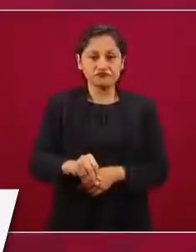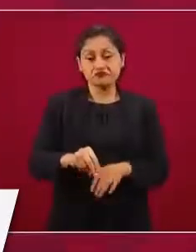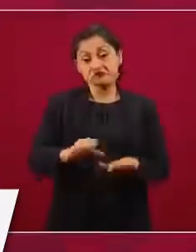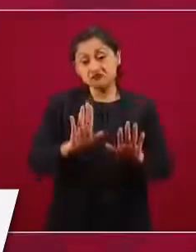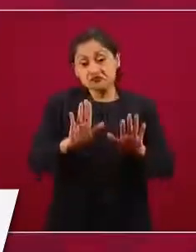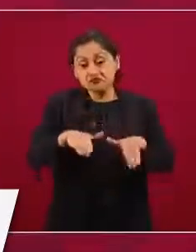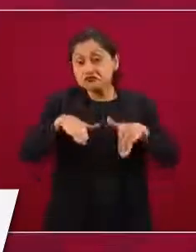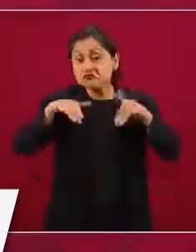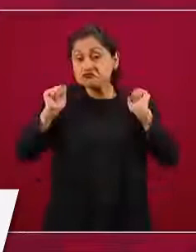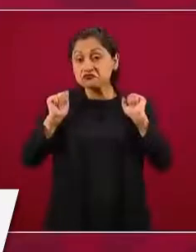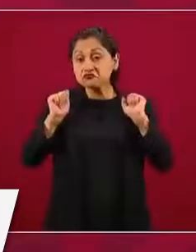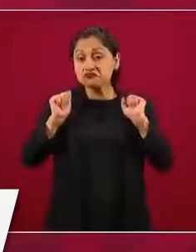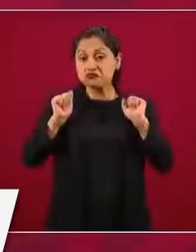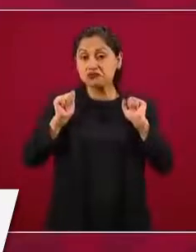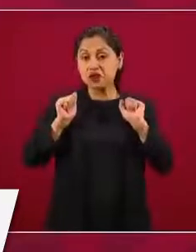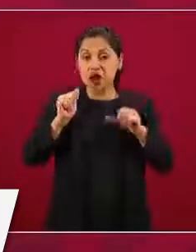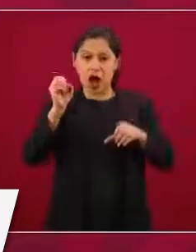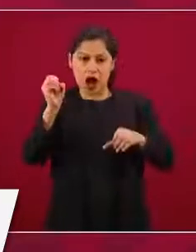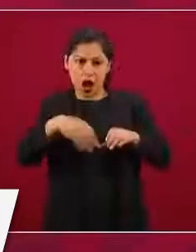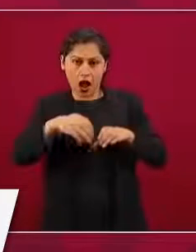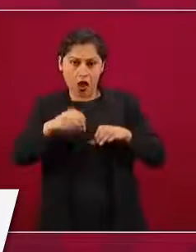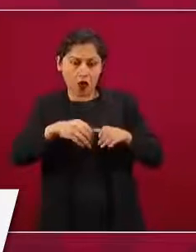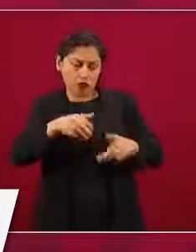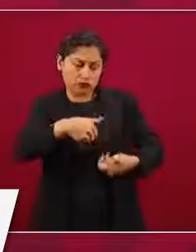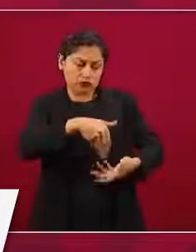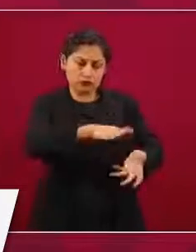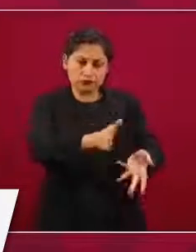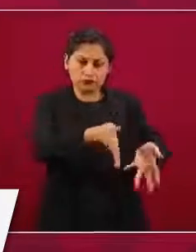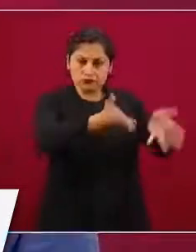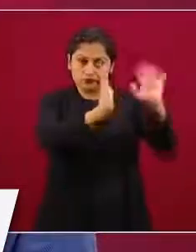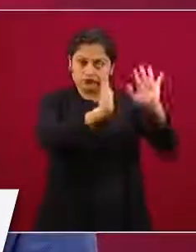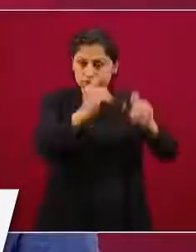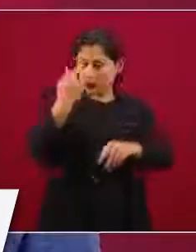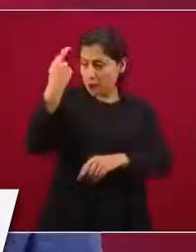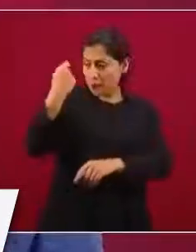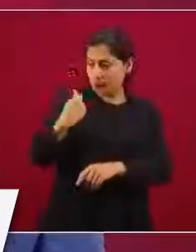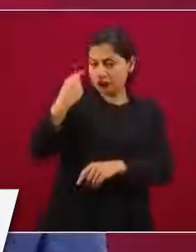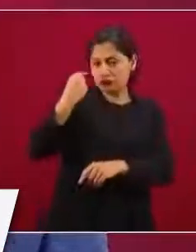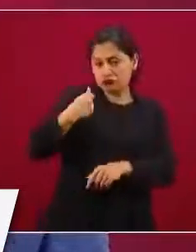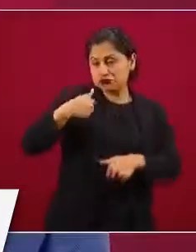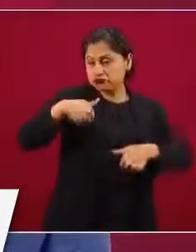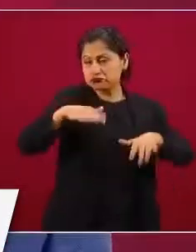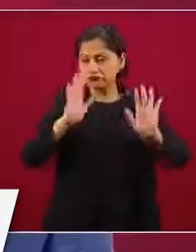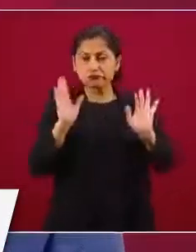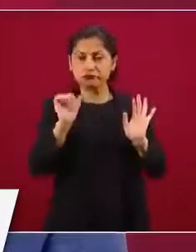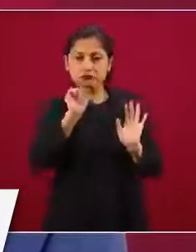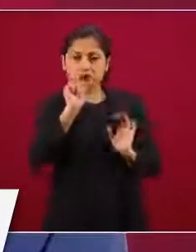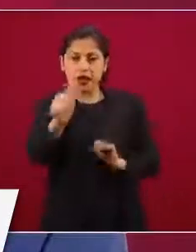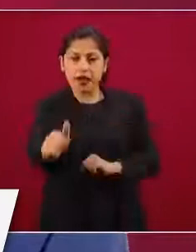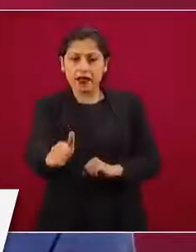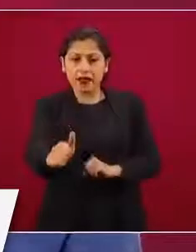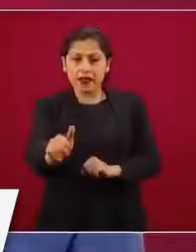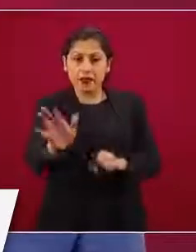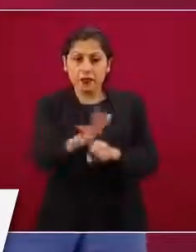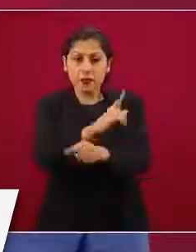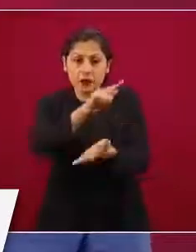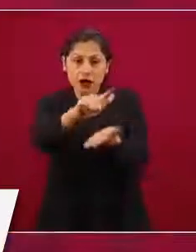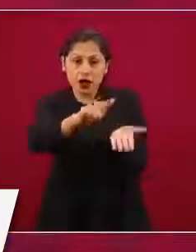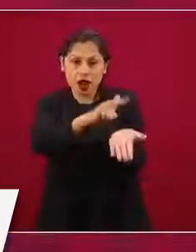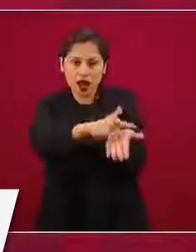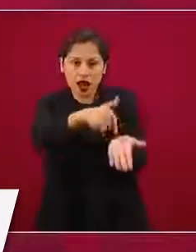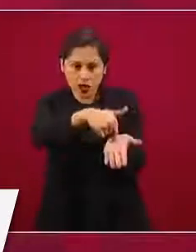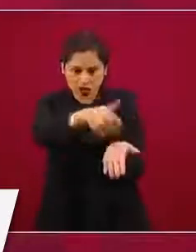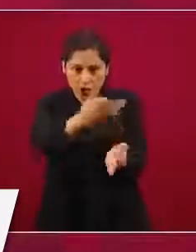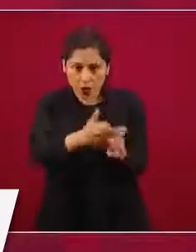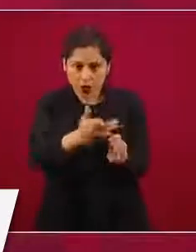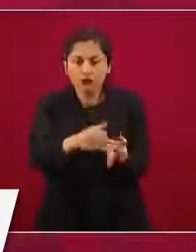se le regresa lo que ahorró y simplemente se le ignora por el sistema de pensiones.